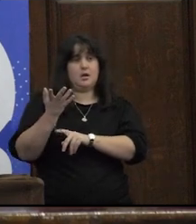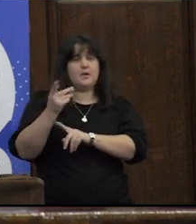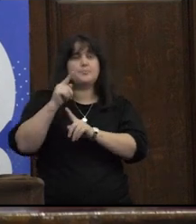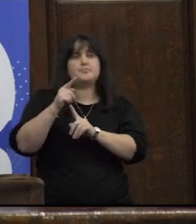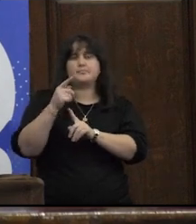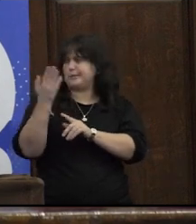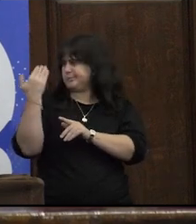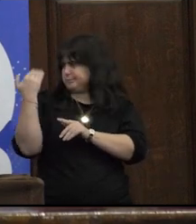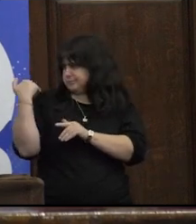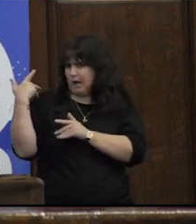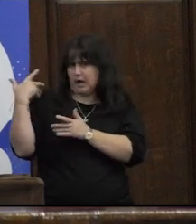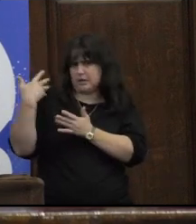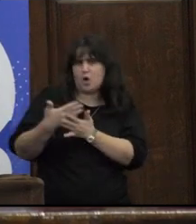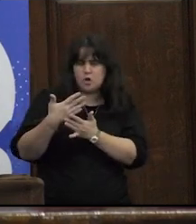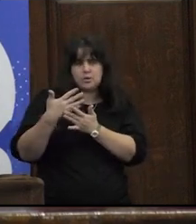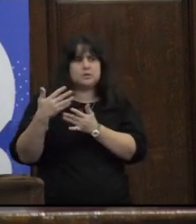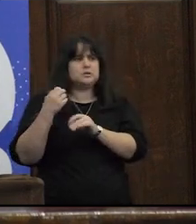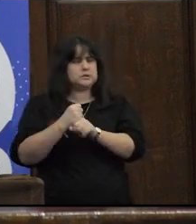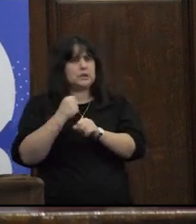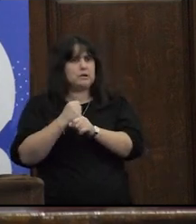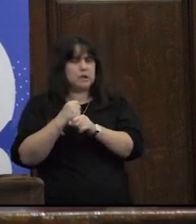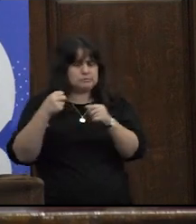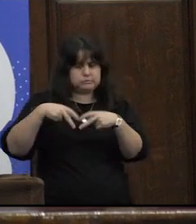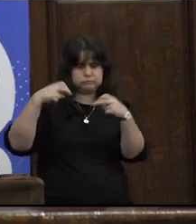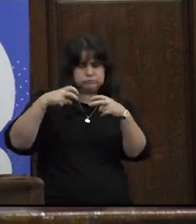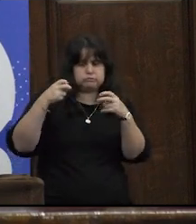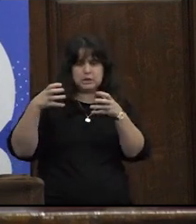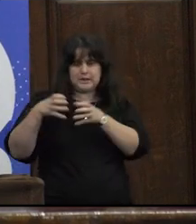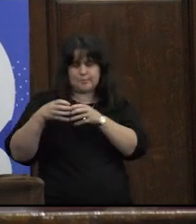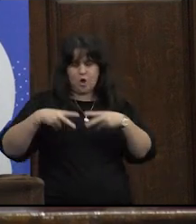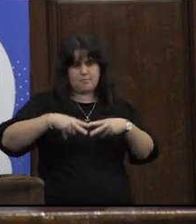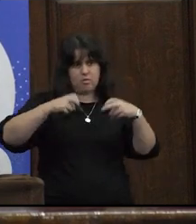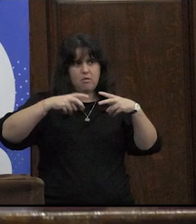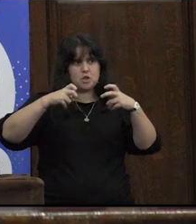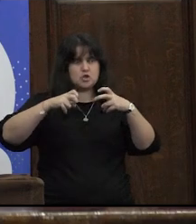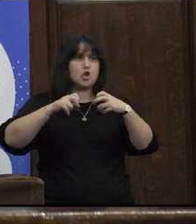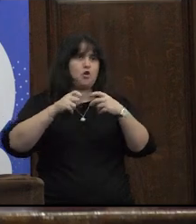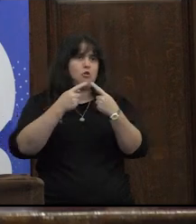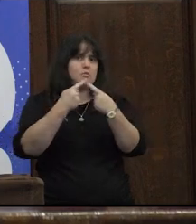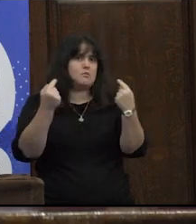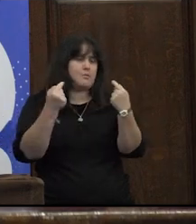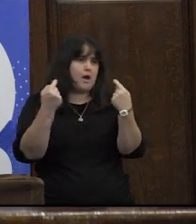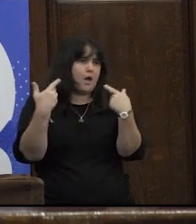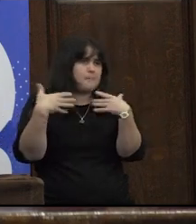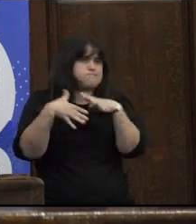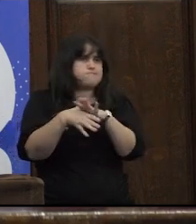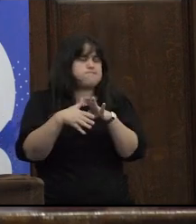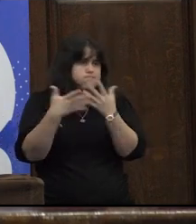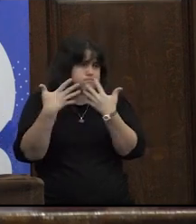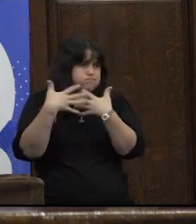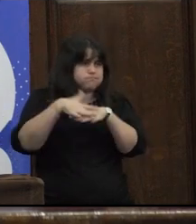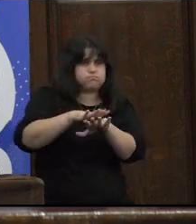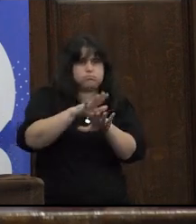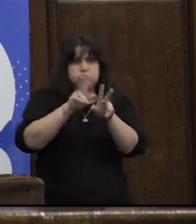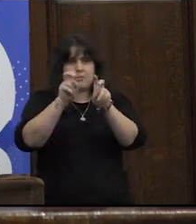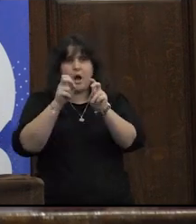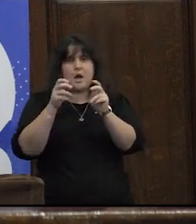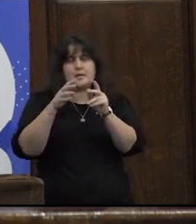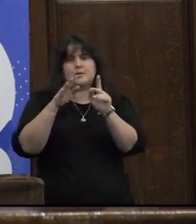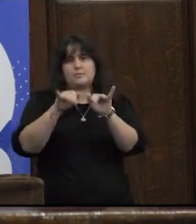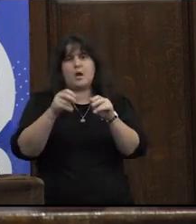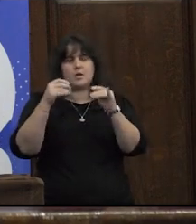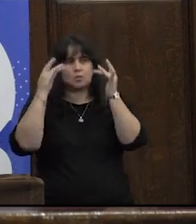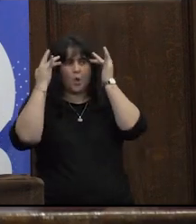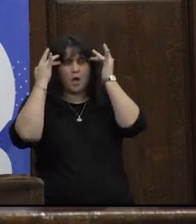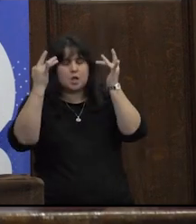en este último tiempo estuvimos trabajando más con el equipo de investigación en todo lo que se articula alrededor de las demandas de